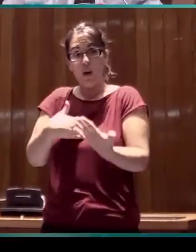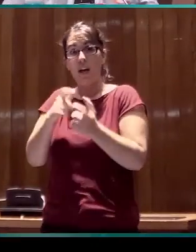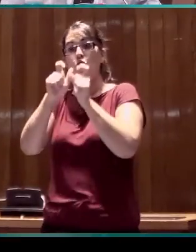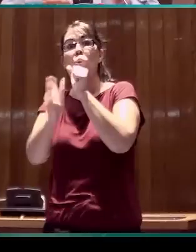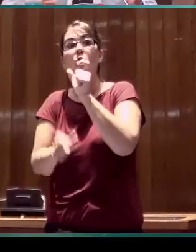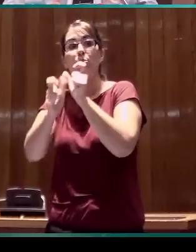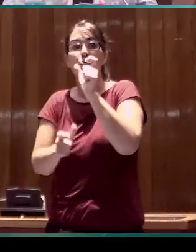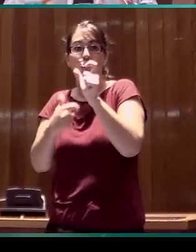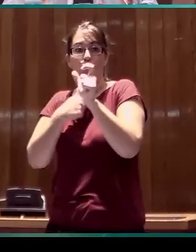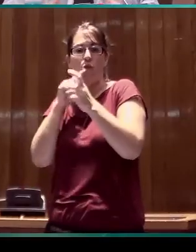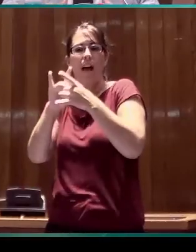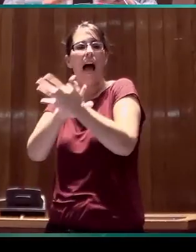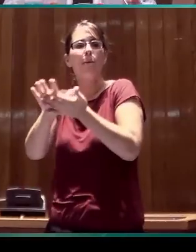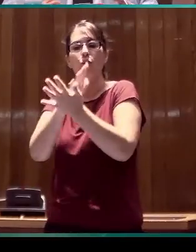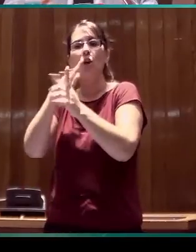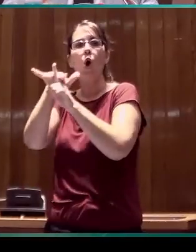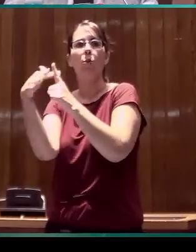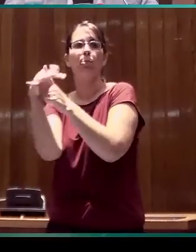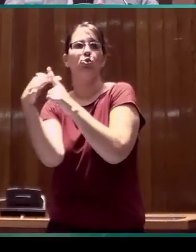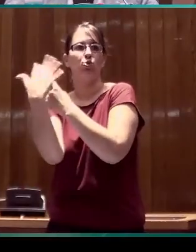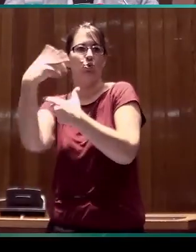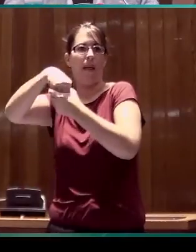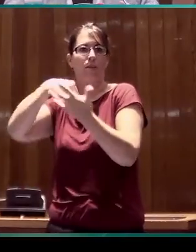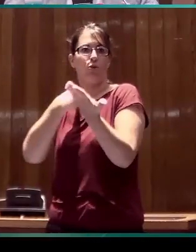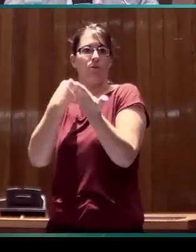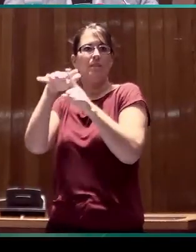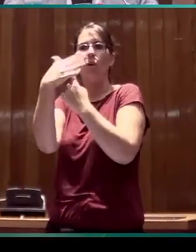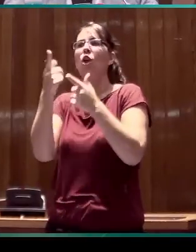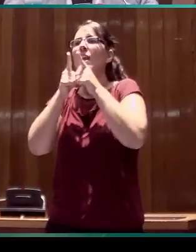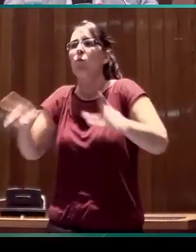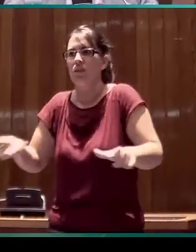a cuál es el estado del sistema lingüístico en ese momento.